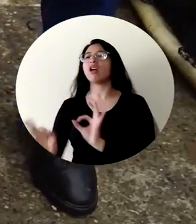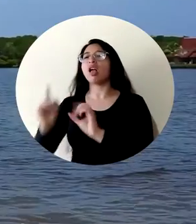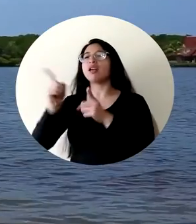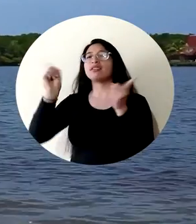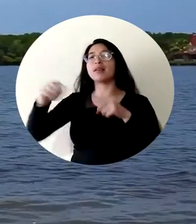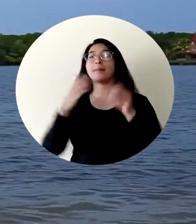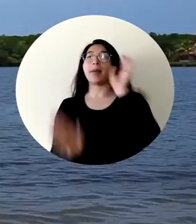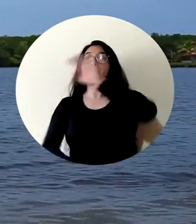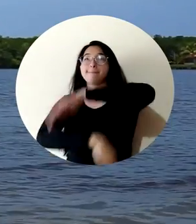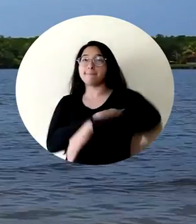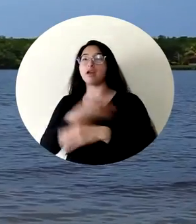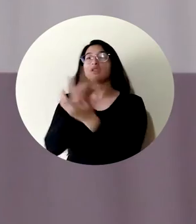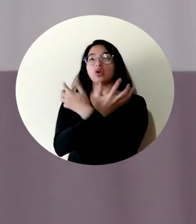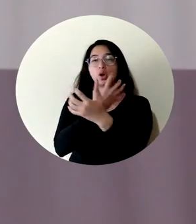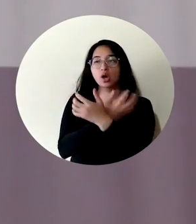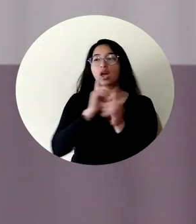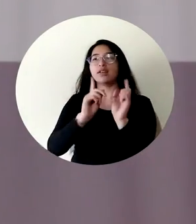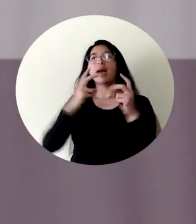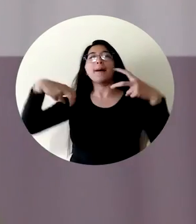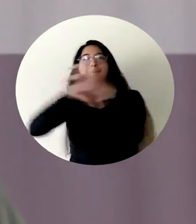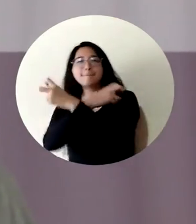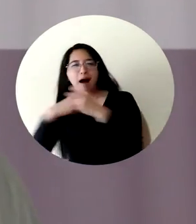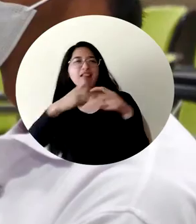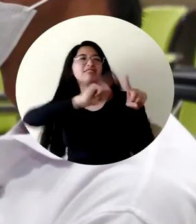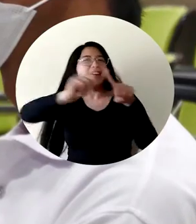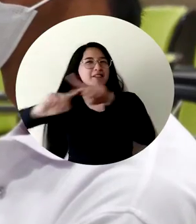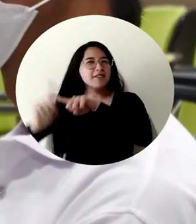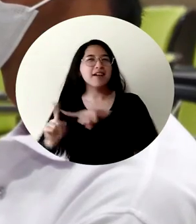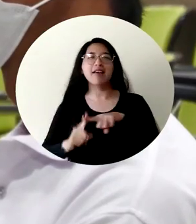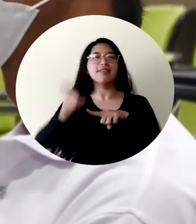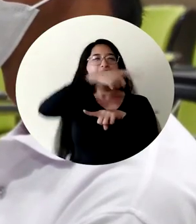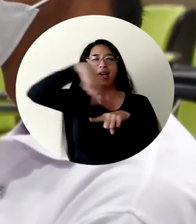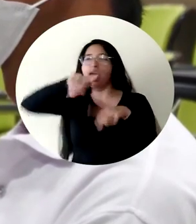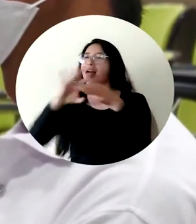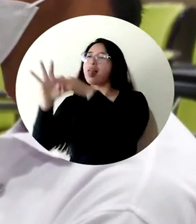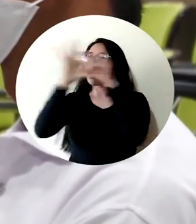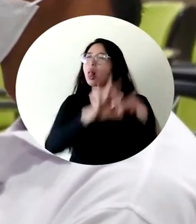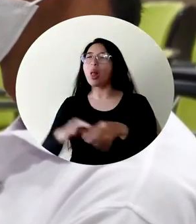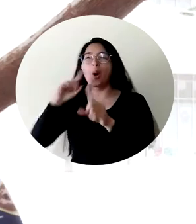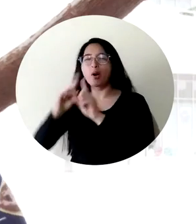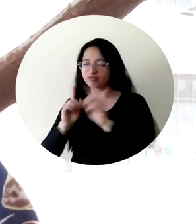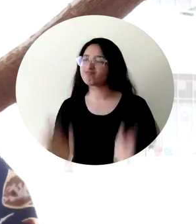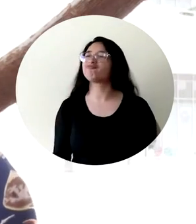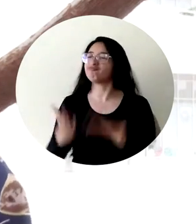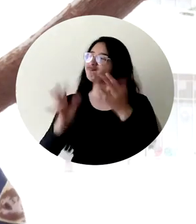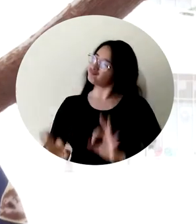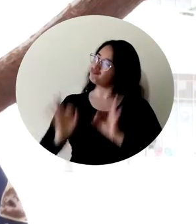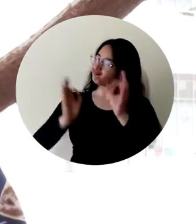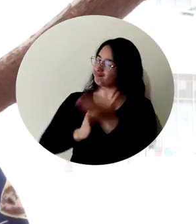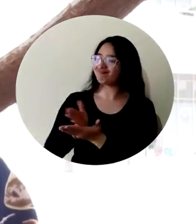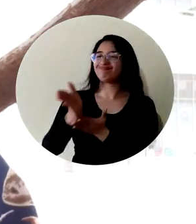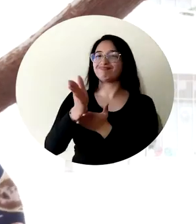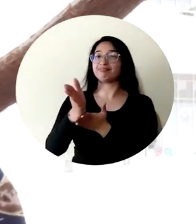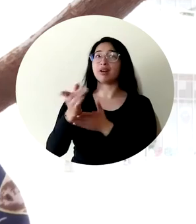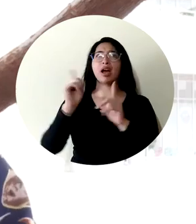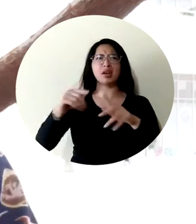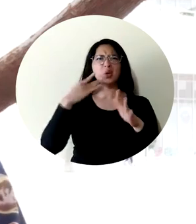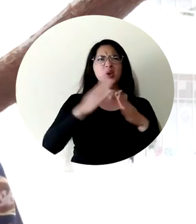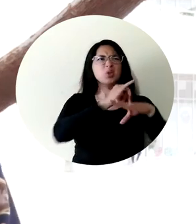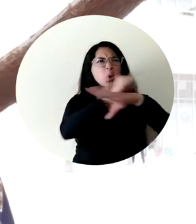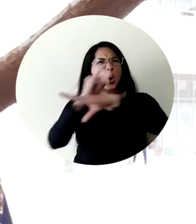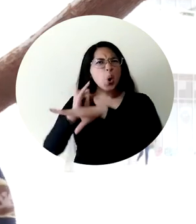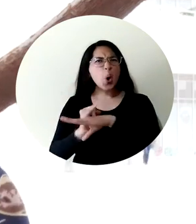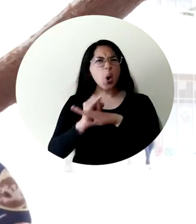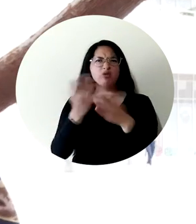participativo de la mano de MinCiencias, AUNAP, Parques Nacionales y Asociaciones Pesqueras. Un reforzamiento de las alianzas